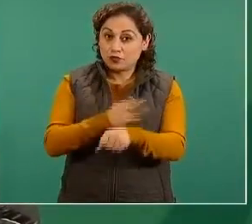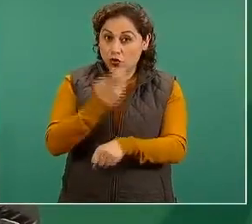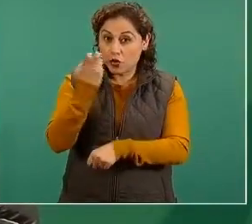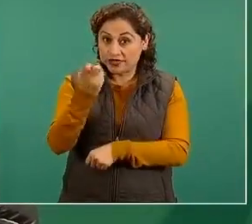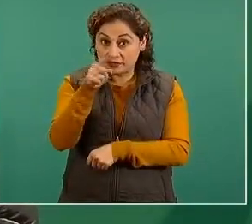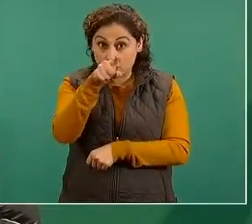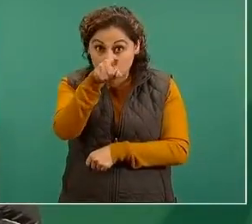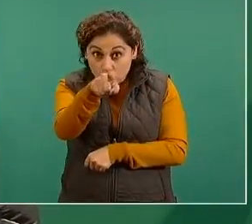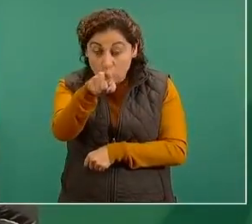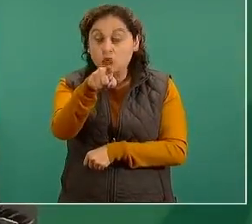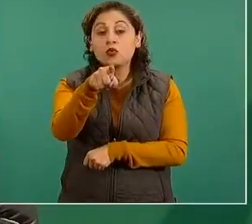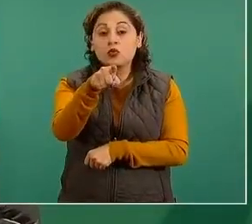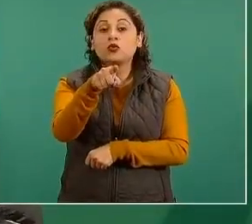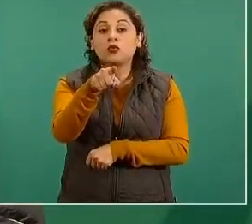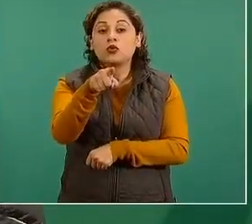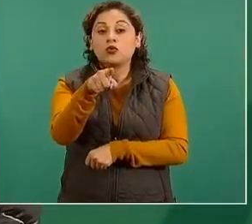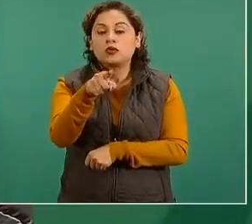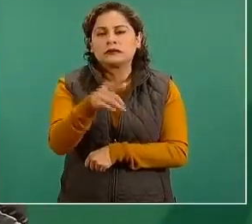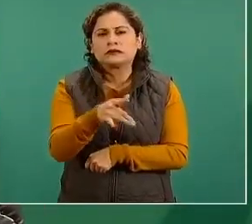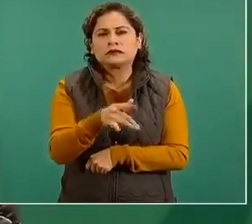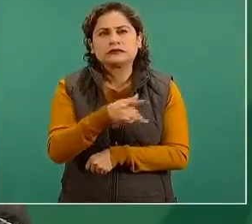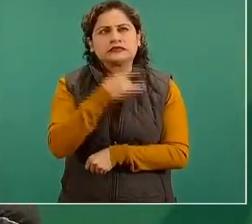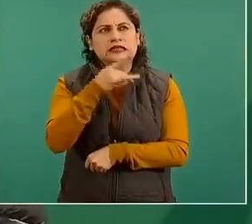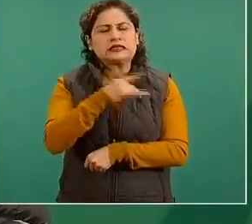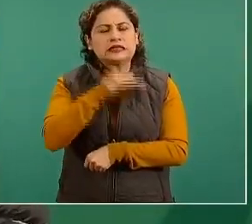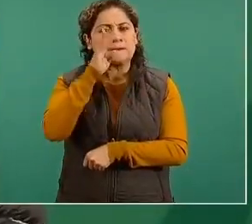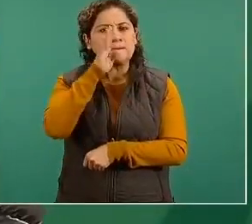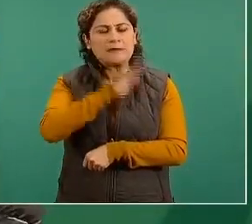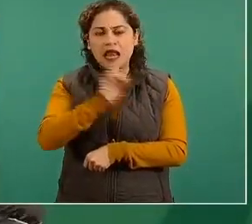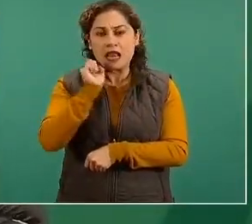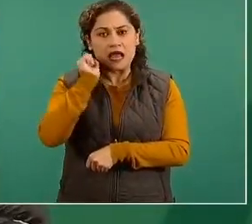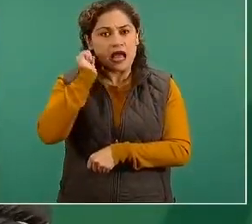tiene signos y síntomas de la enfermedad,